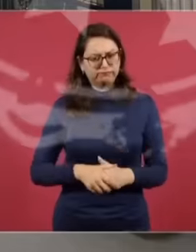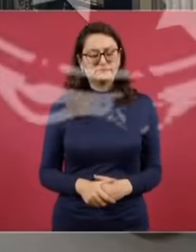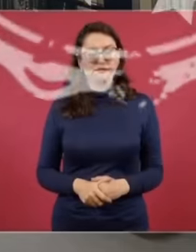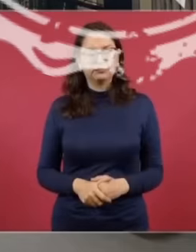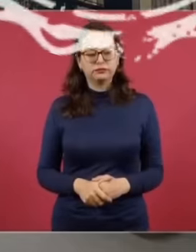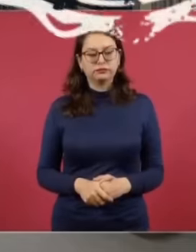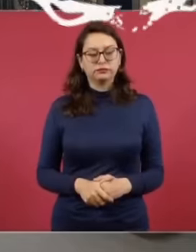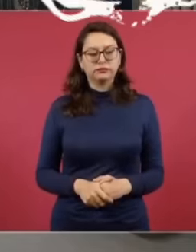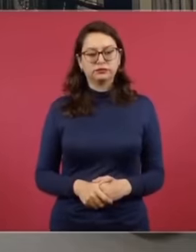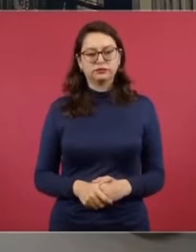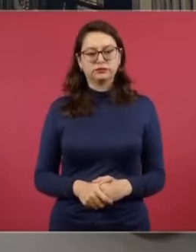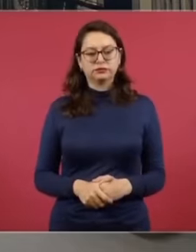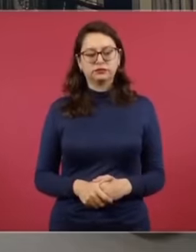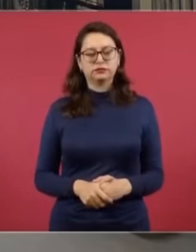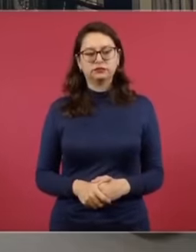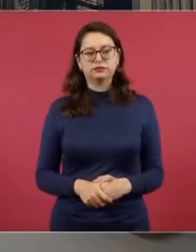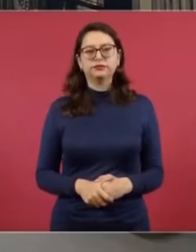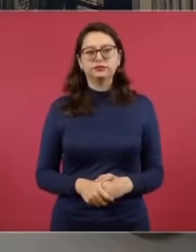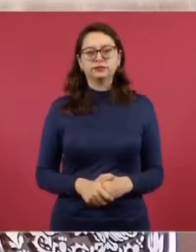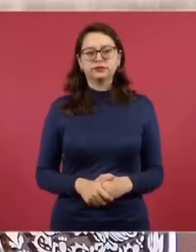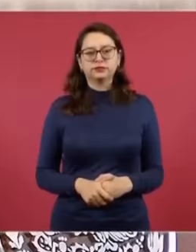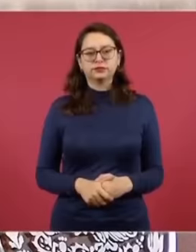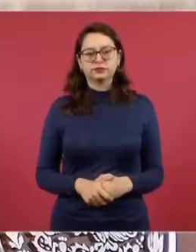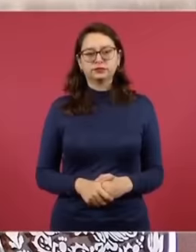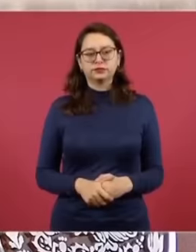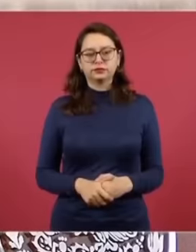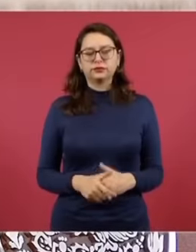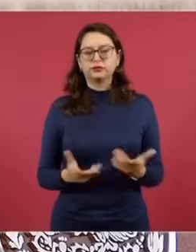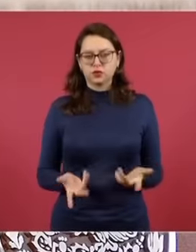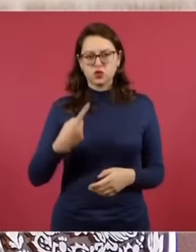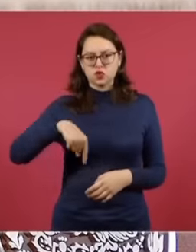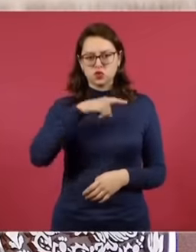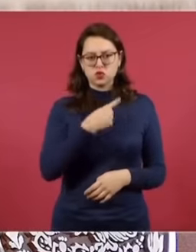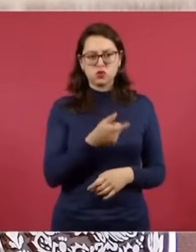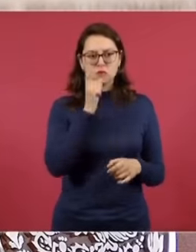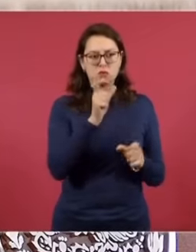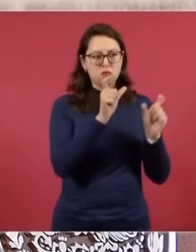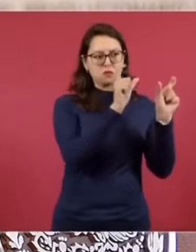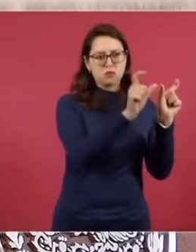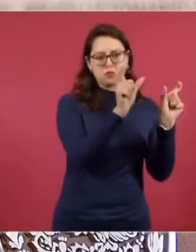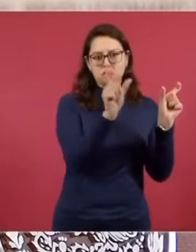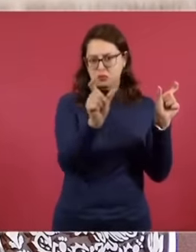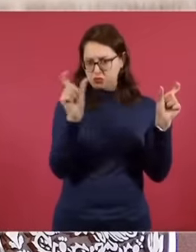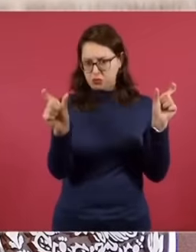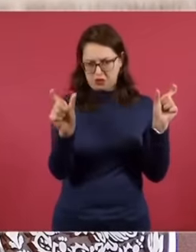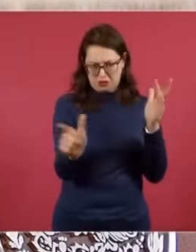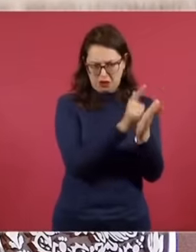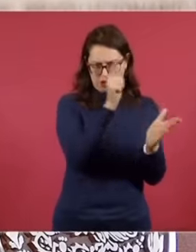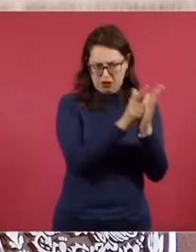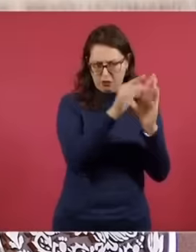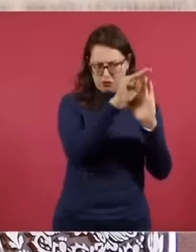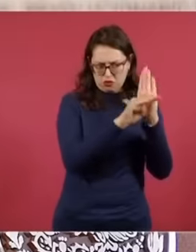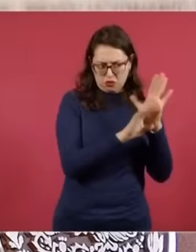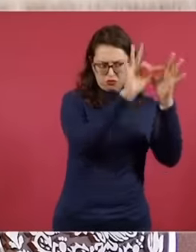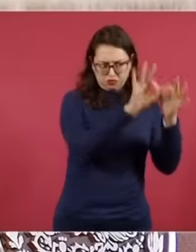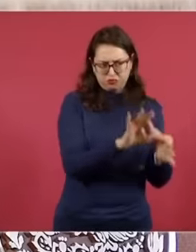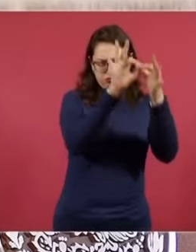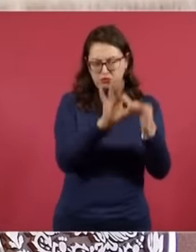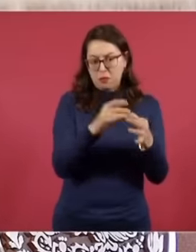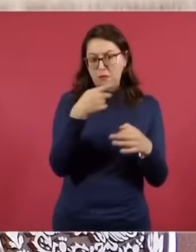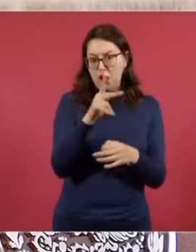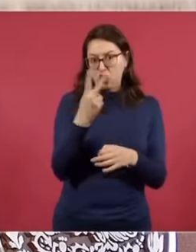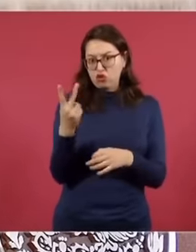¿Por qué se hablan de estas palabras, por qué se utilizan estos términos, si no están todos en el protocolo homologado?